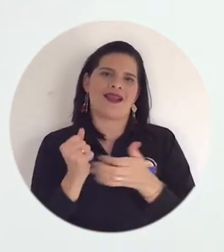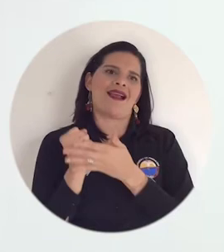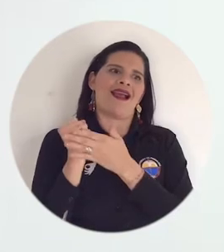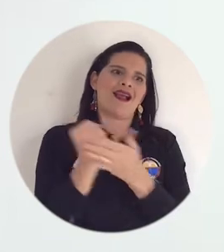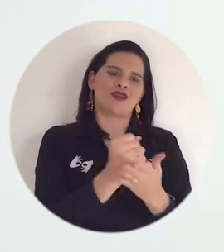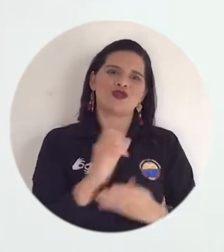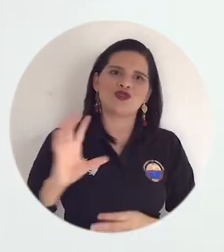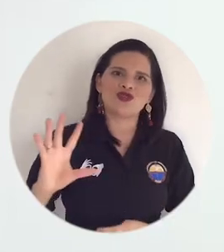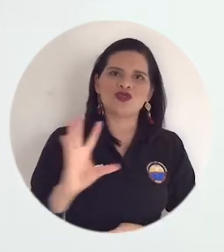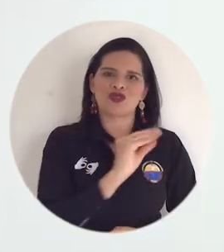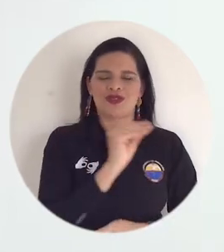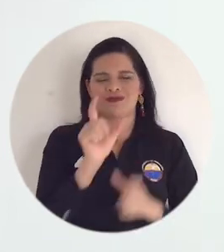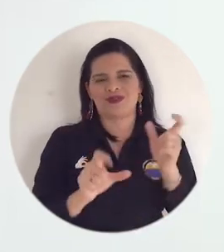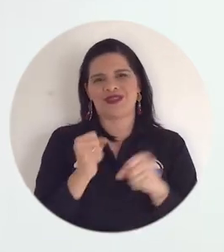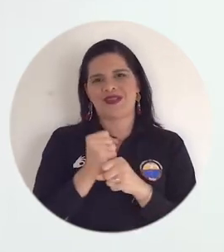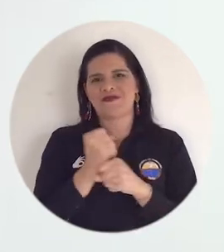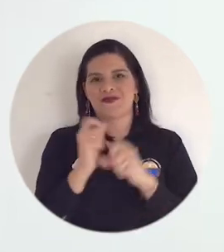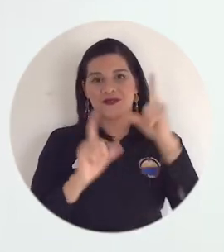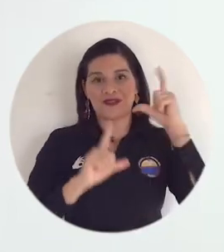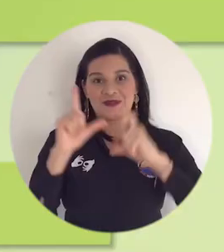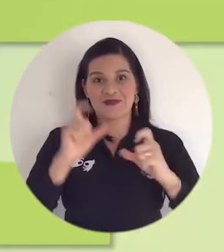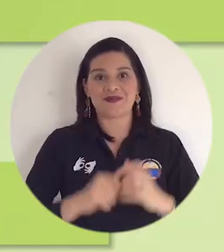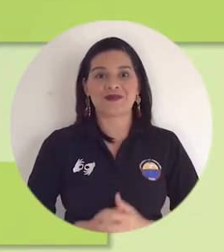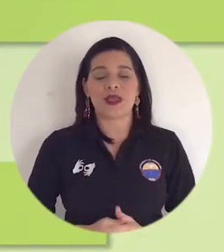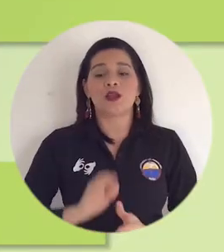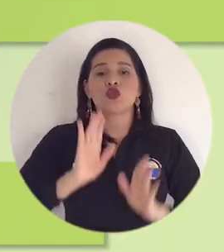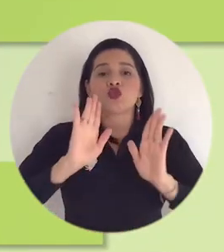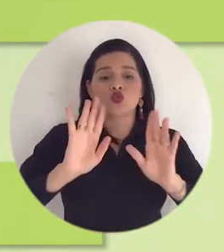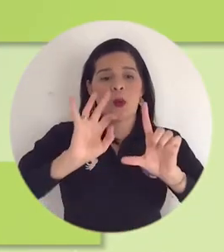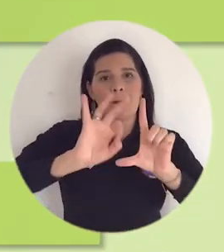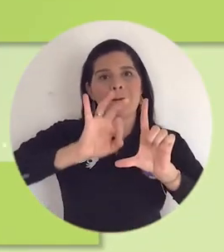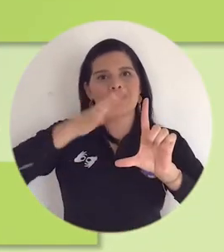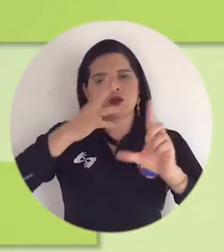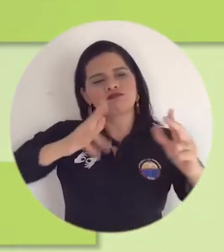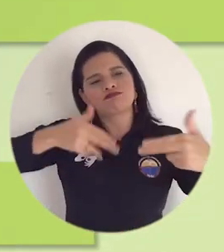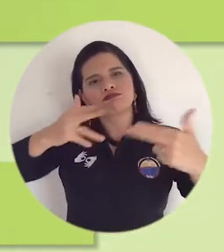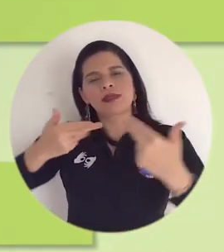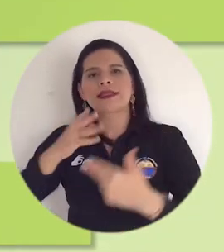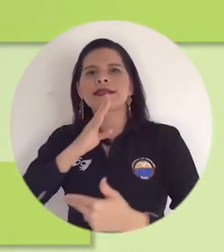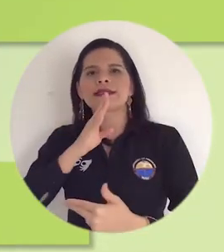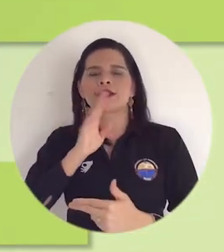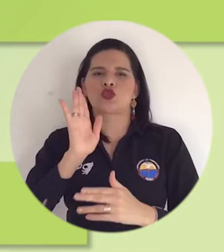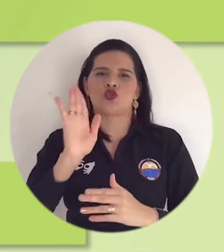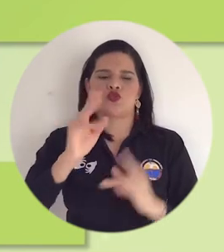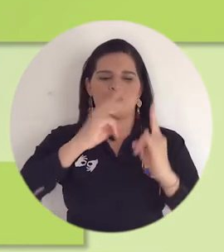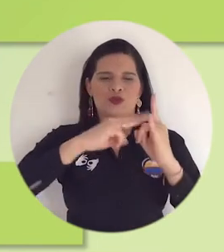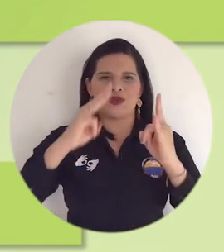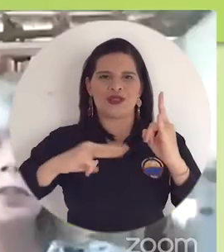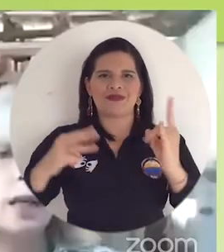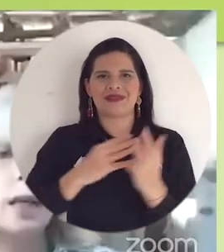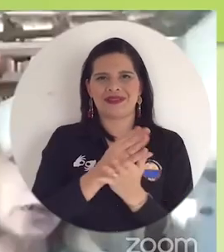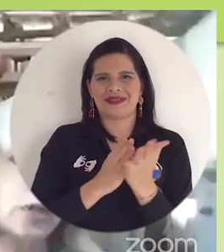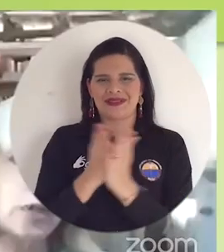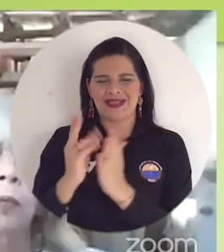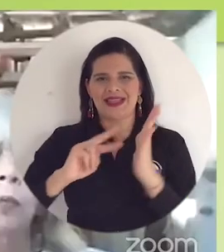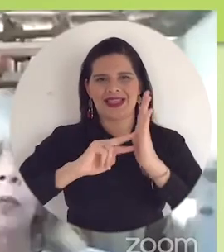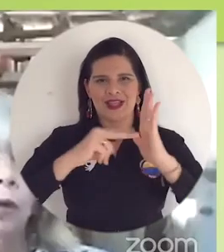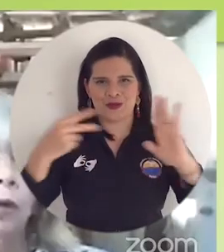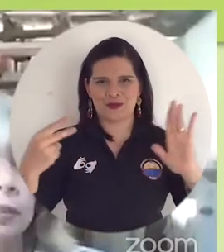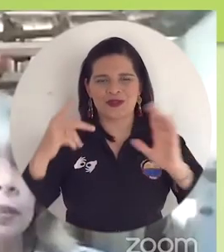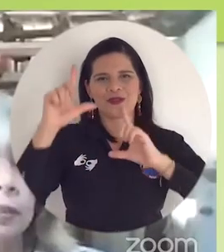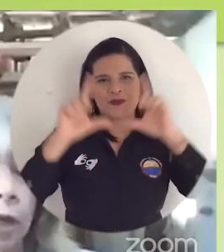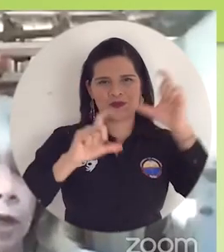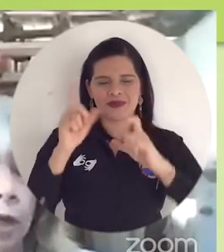realmente beneficien a todos los sectores del turismo. En este panel virtual, organizado por los programas de tecnología en gestión hotelera y